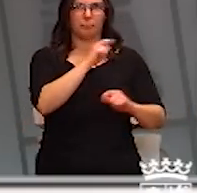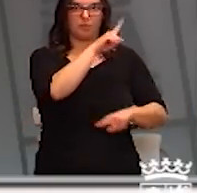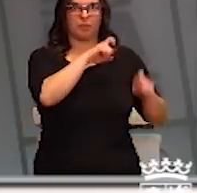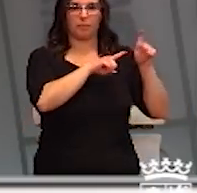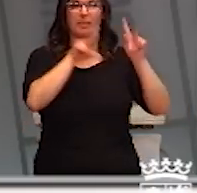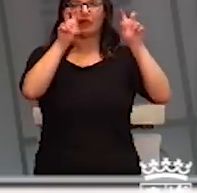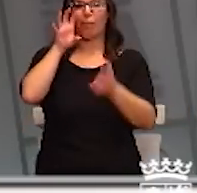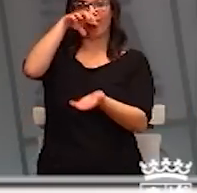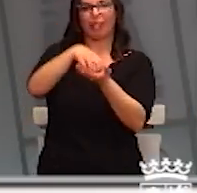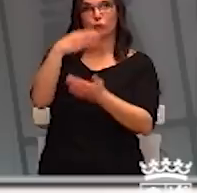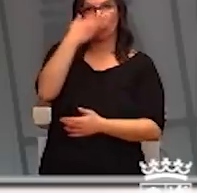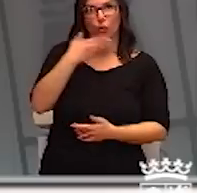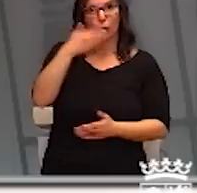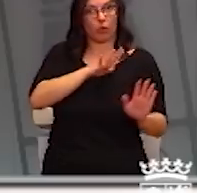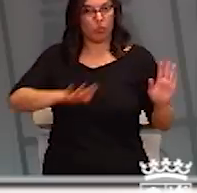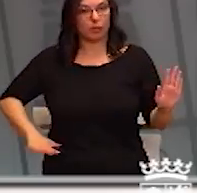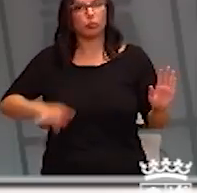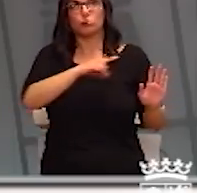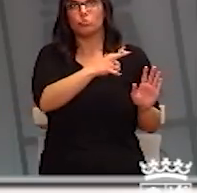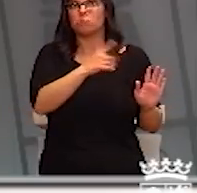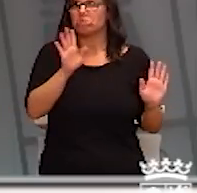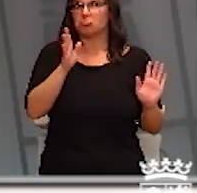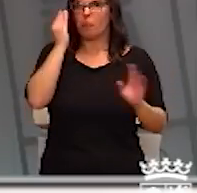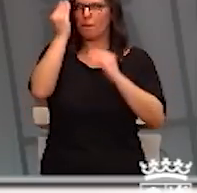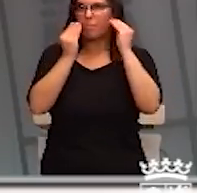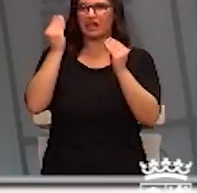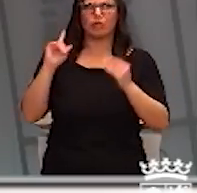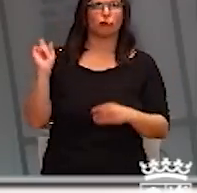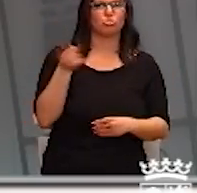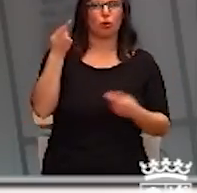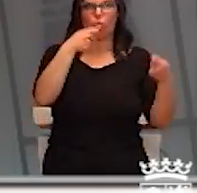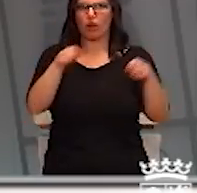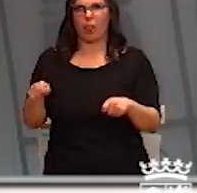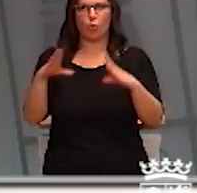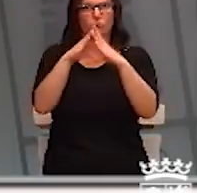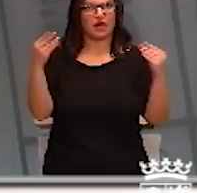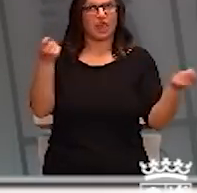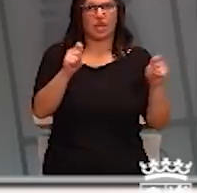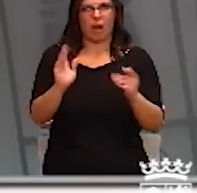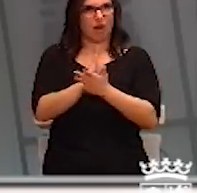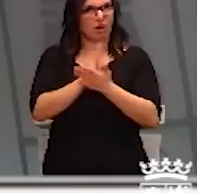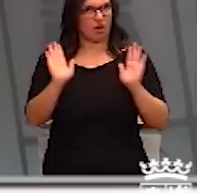escolares. De momento, por lo que nos ha dicho, se descarta cerrar todos los centros escolares y universidades de la comunidad.